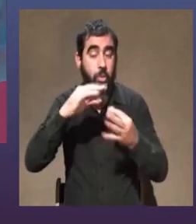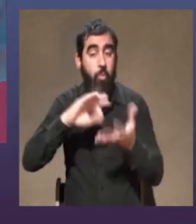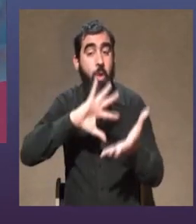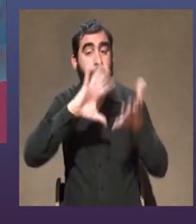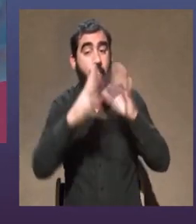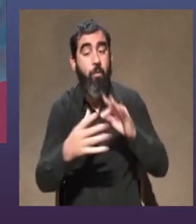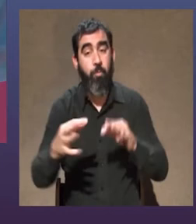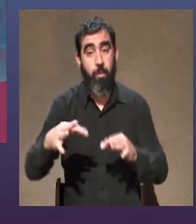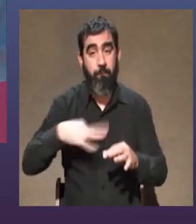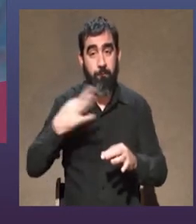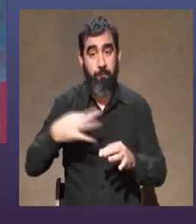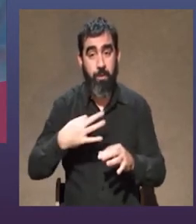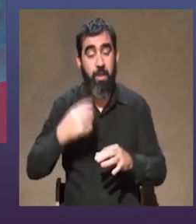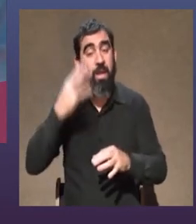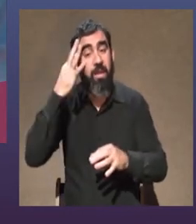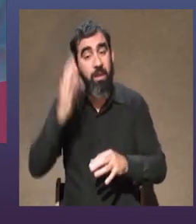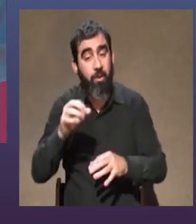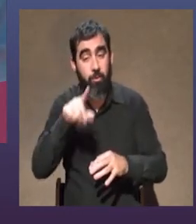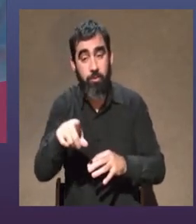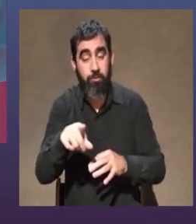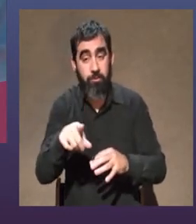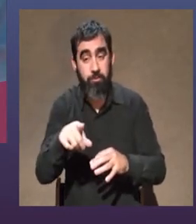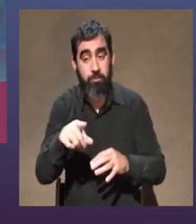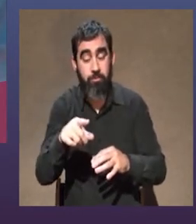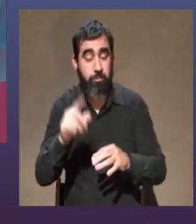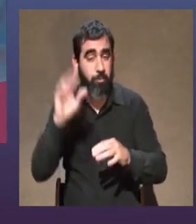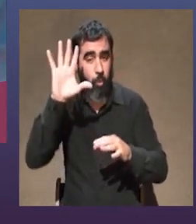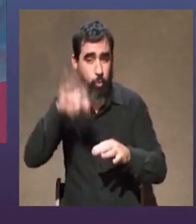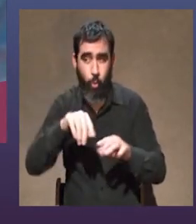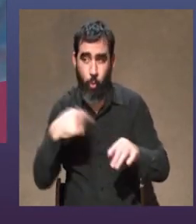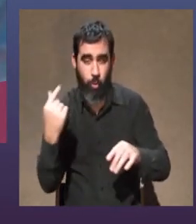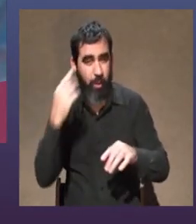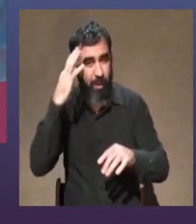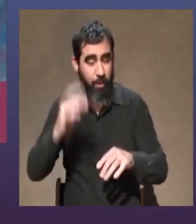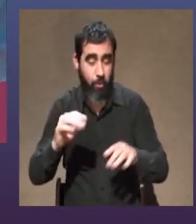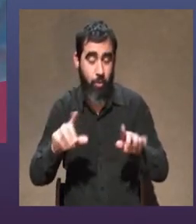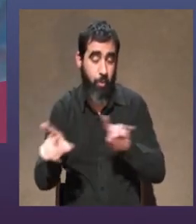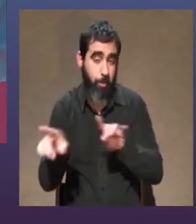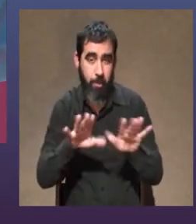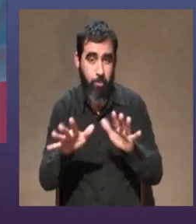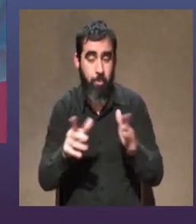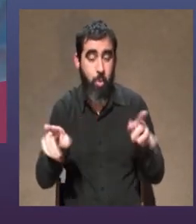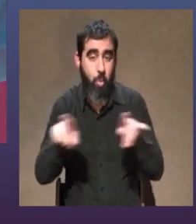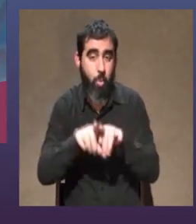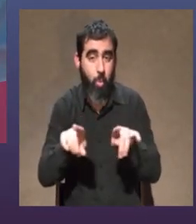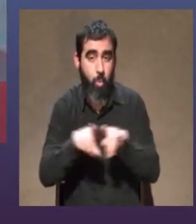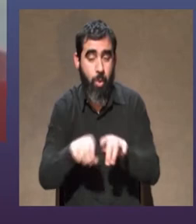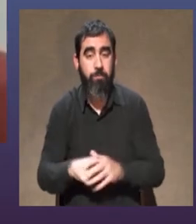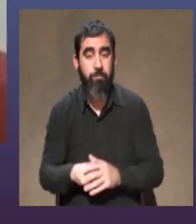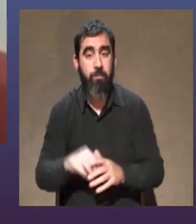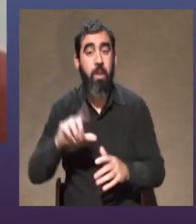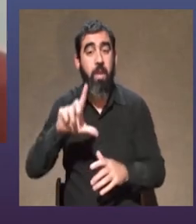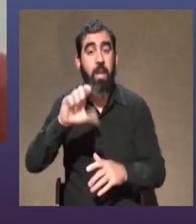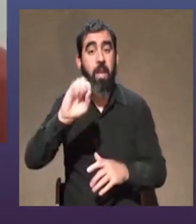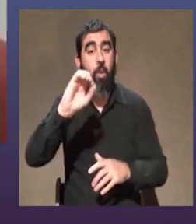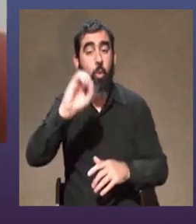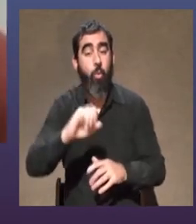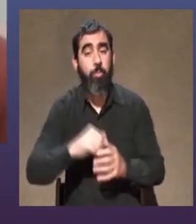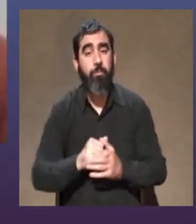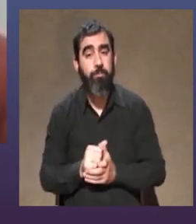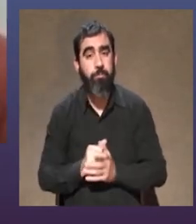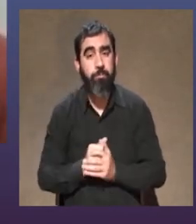de vida y creo que es algo cómodo, es decir, de alguna forma. Bien. Leonardo Martínez.